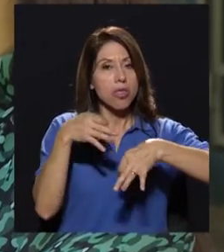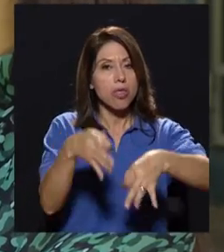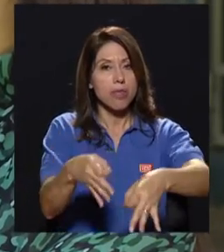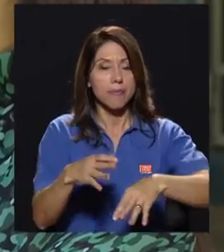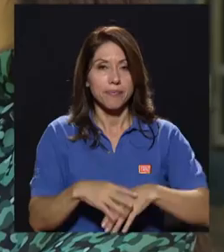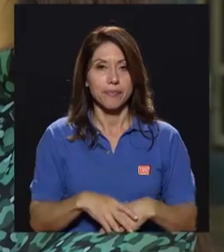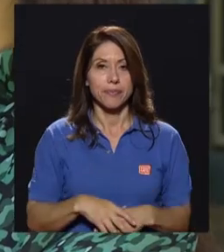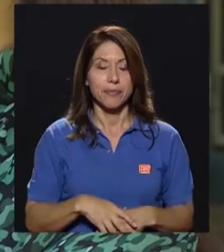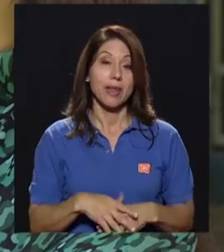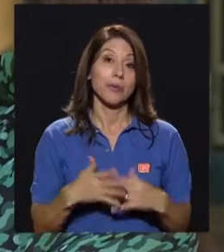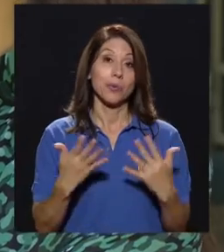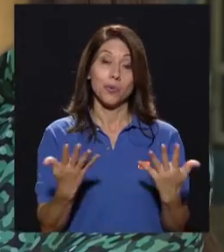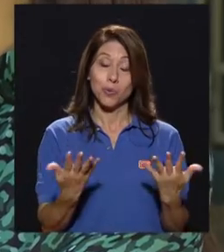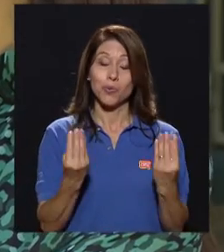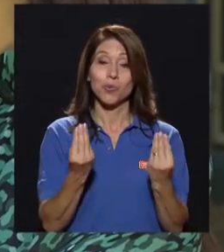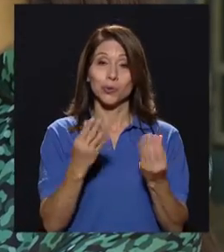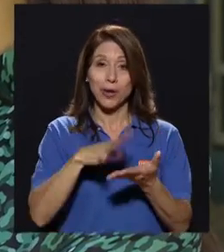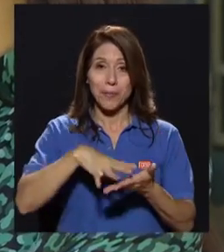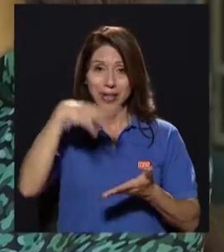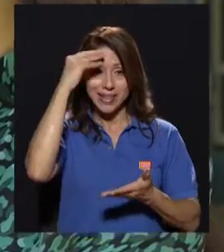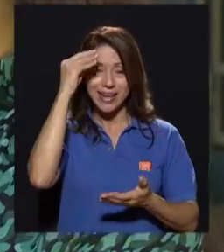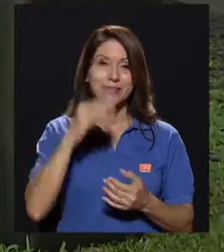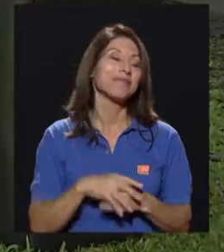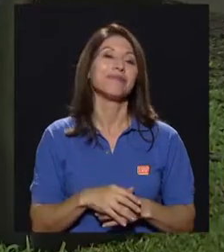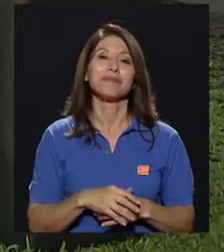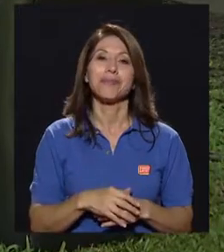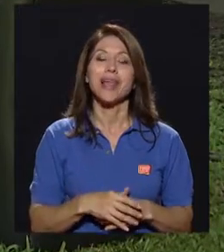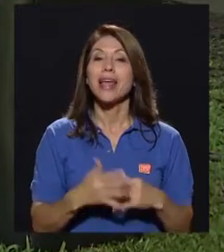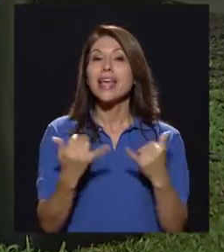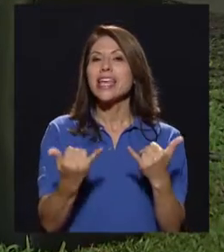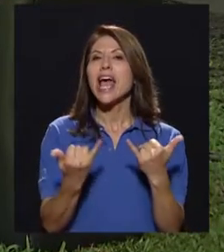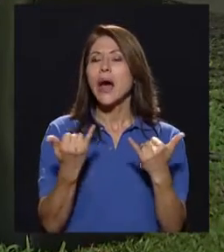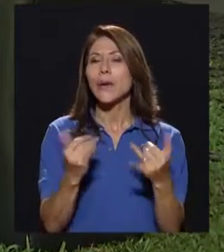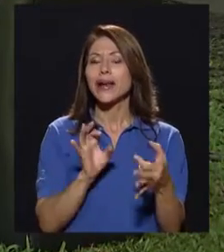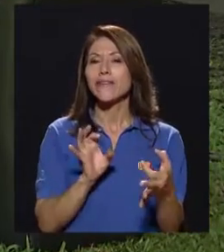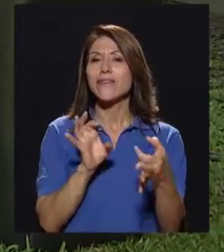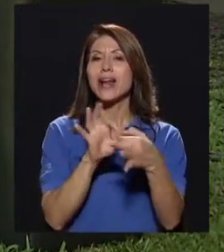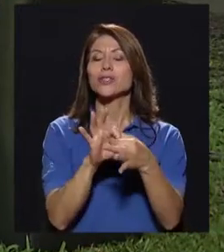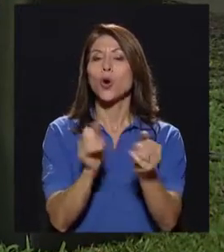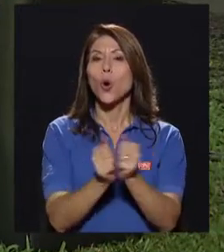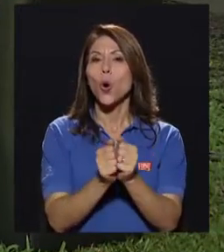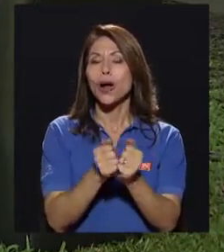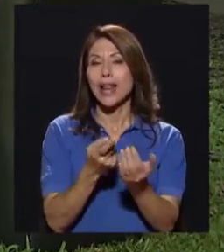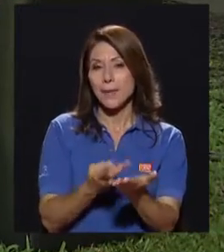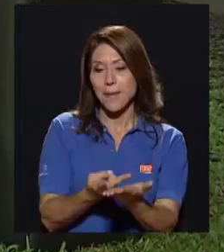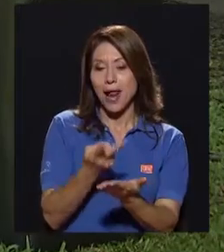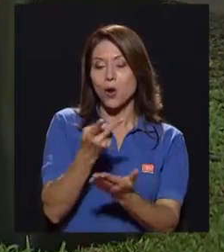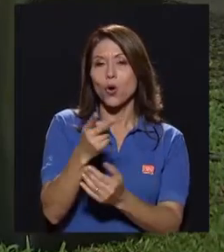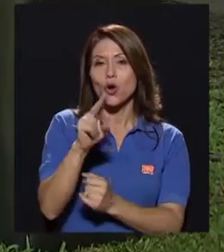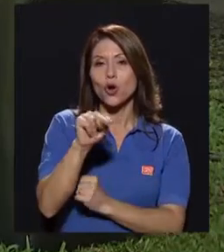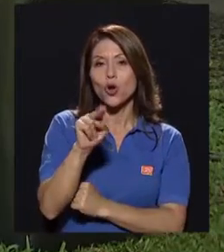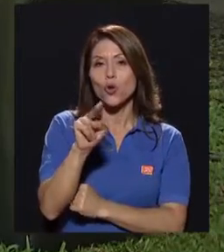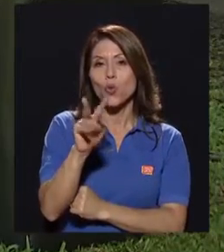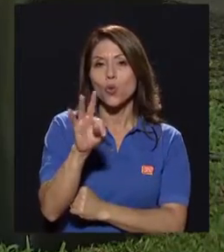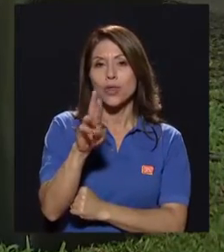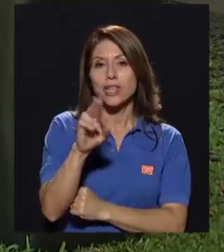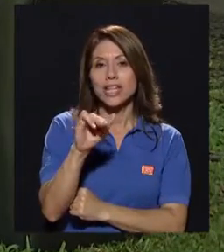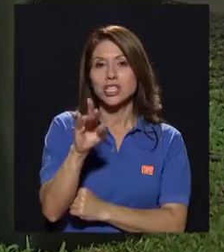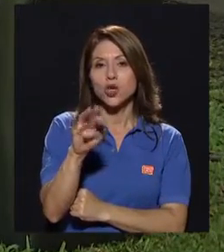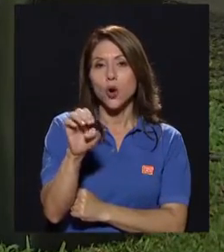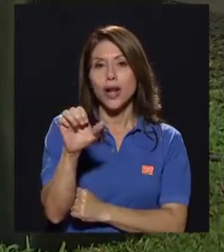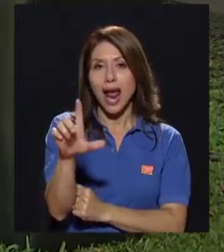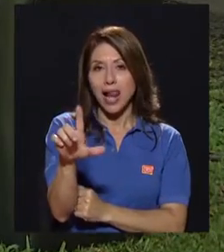Bastante que aprender, ¿verdad? Bueno, y ahora propiamente en relación al valor nutricional, ¿por qué es